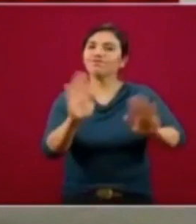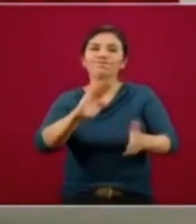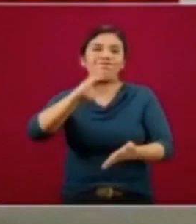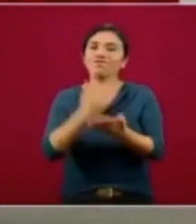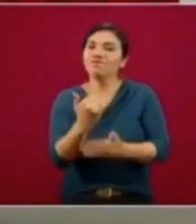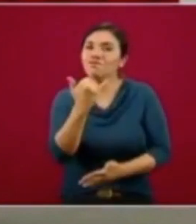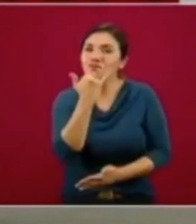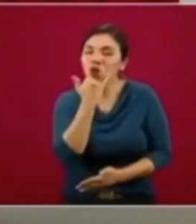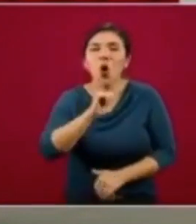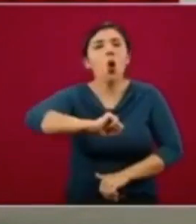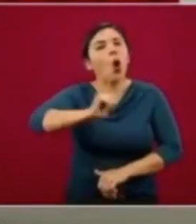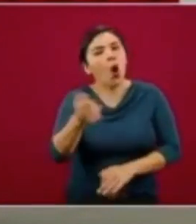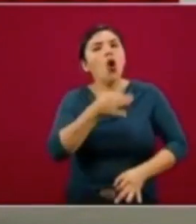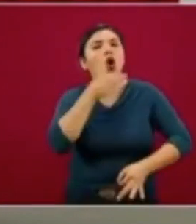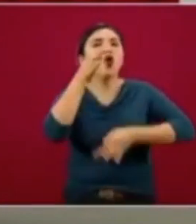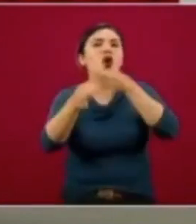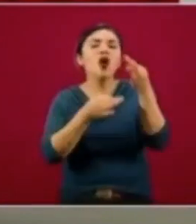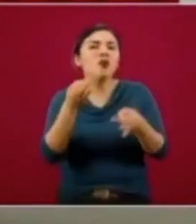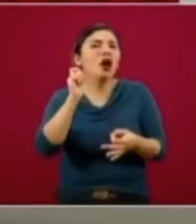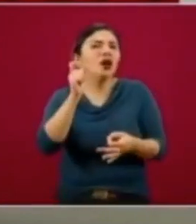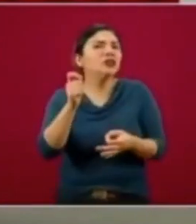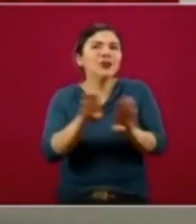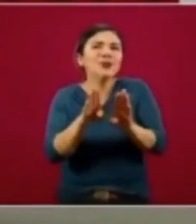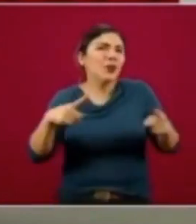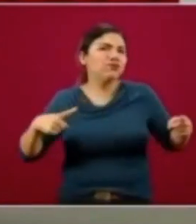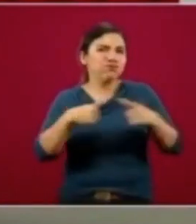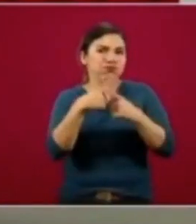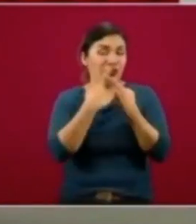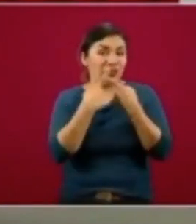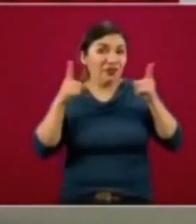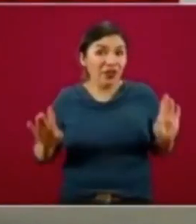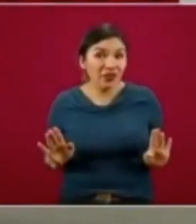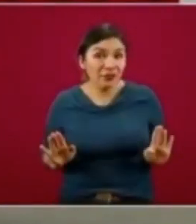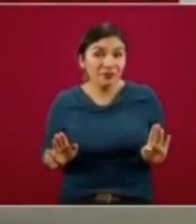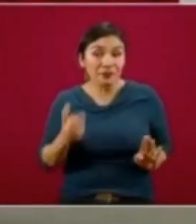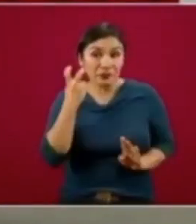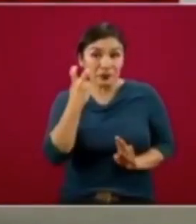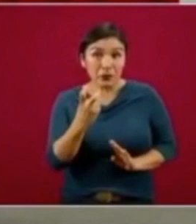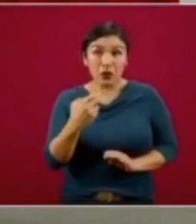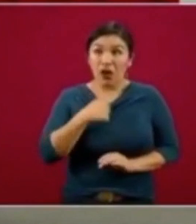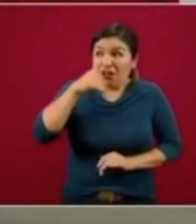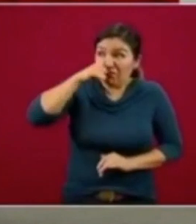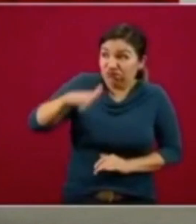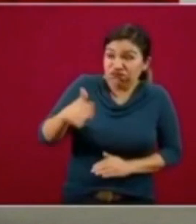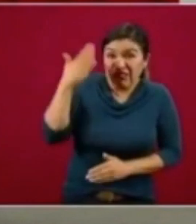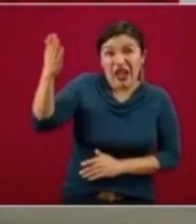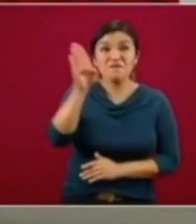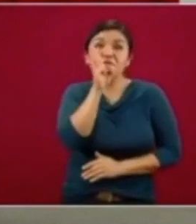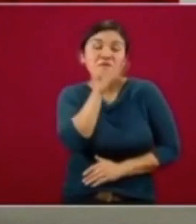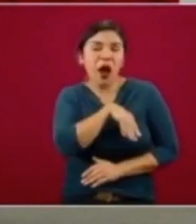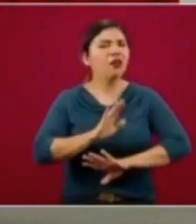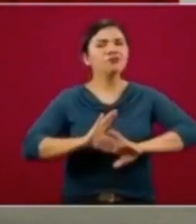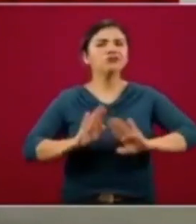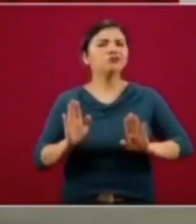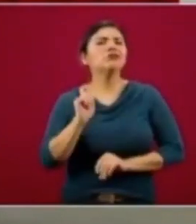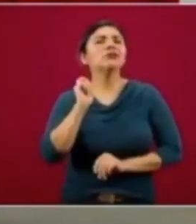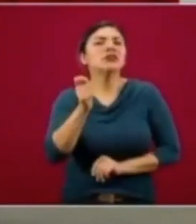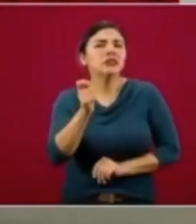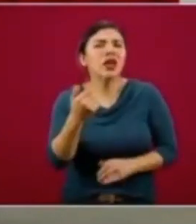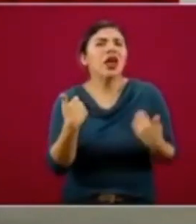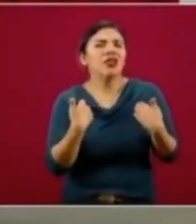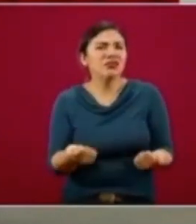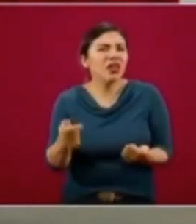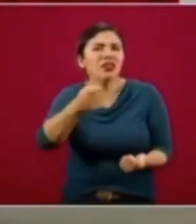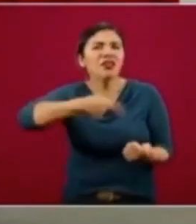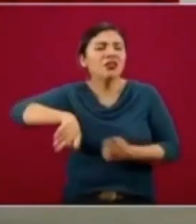y luego hubo otro señalamiento en otro sentido. Más allá de reprocharle a la doctora Fankerkov, yo creo que lo que queda